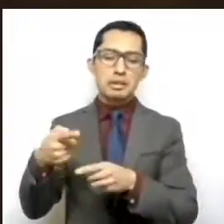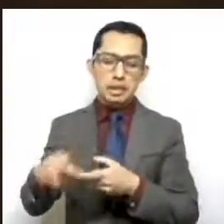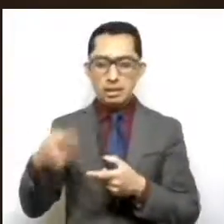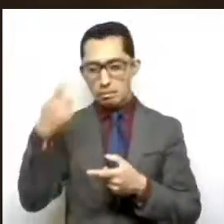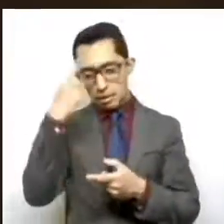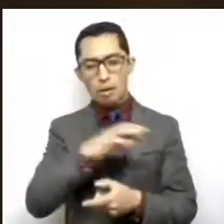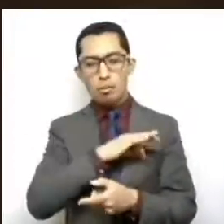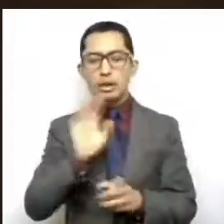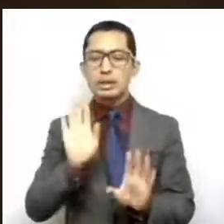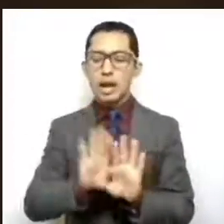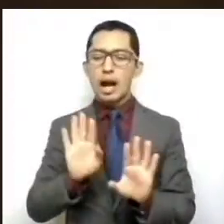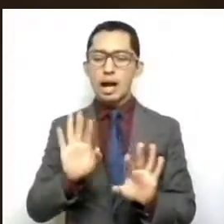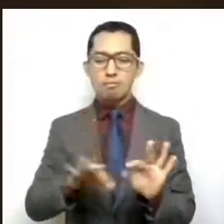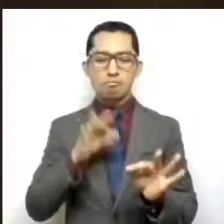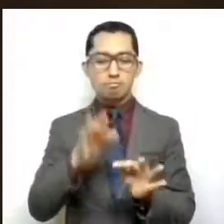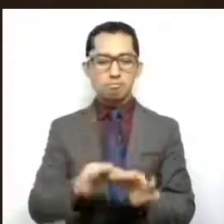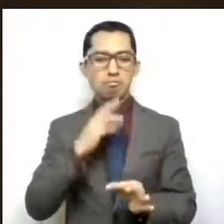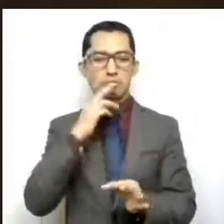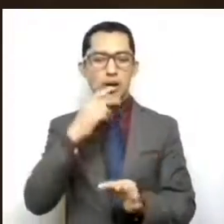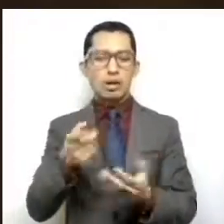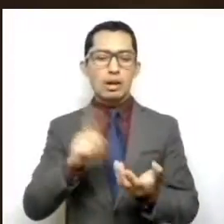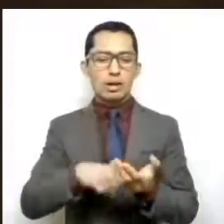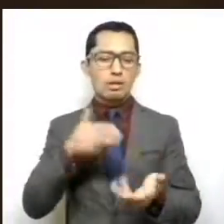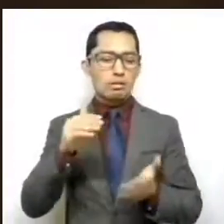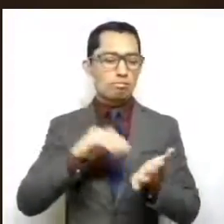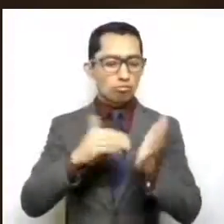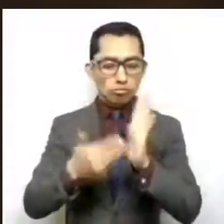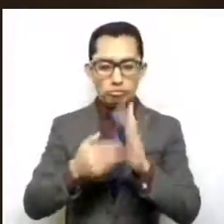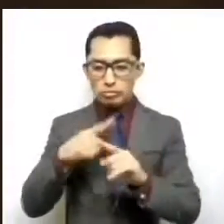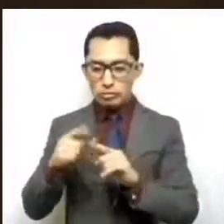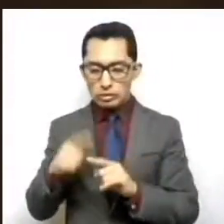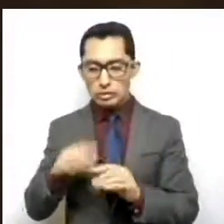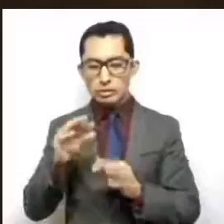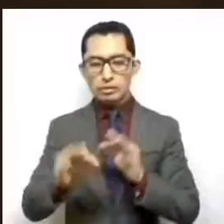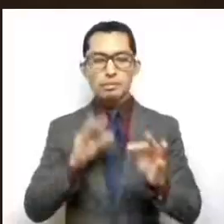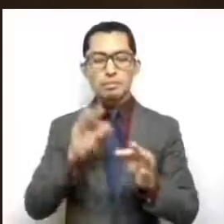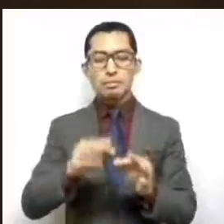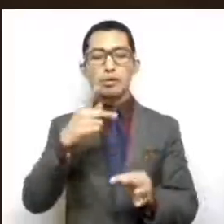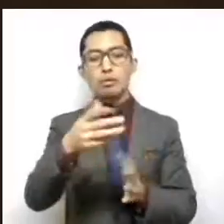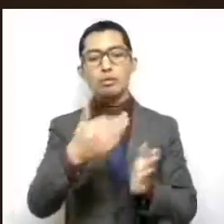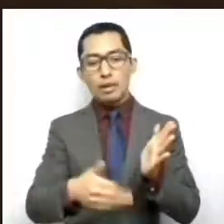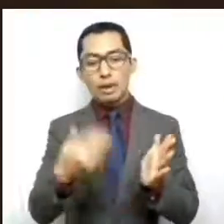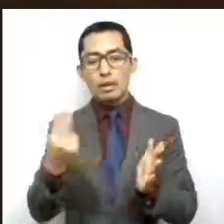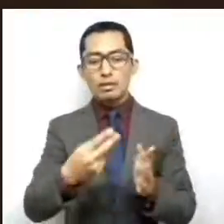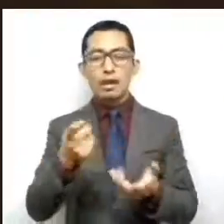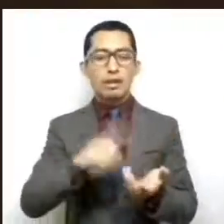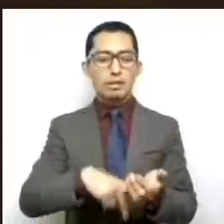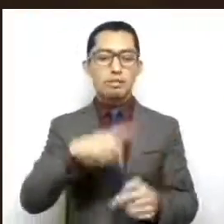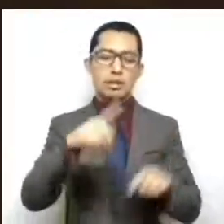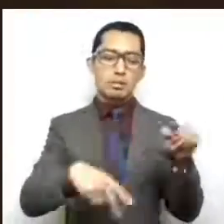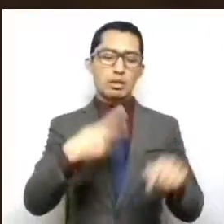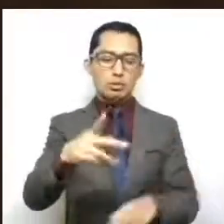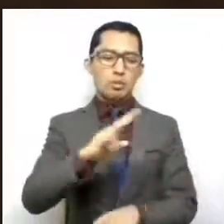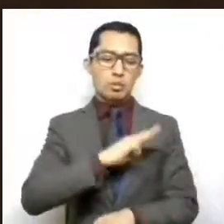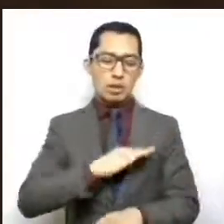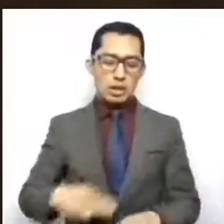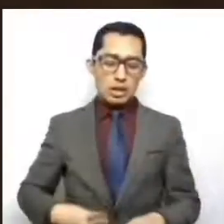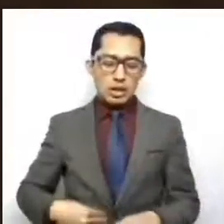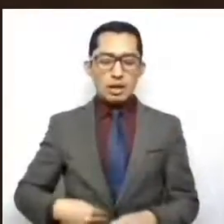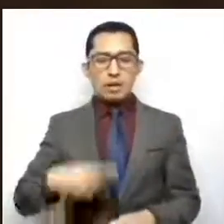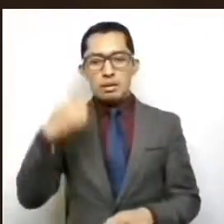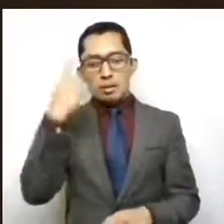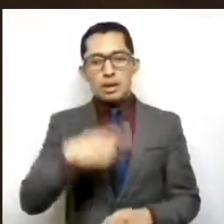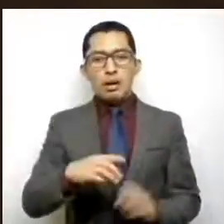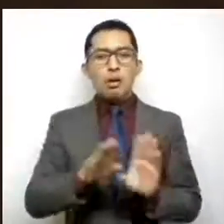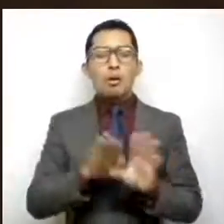formalidad a través de una estrategia acorde a las necesidades de cada municipio, dándola a conocer por